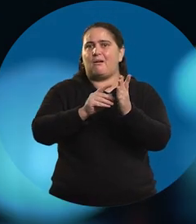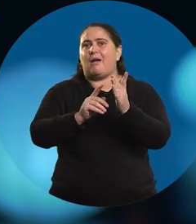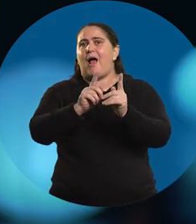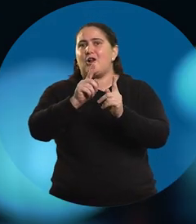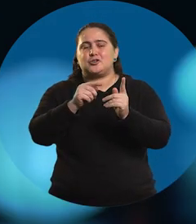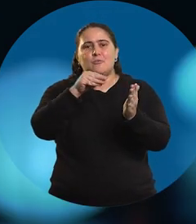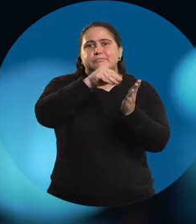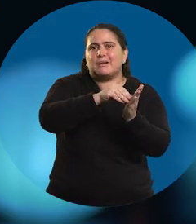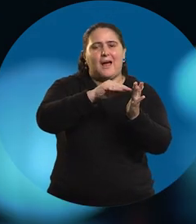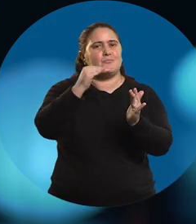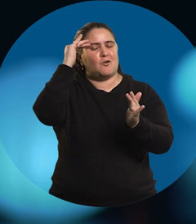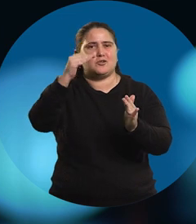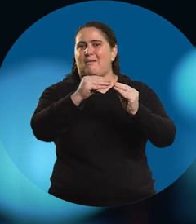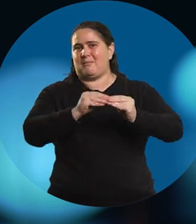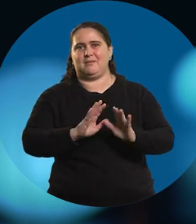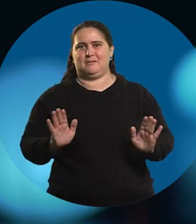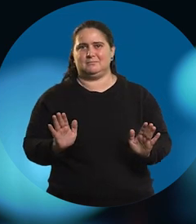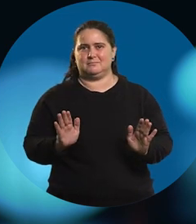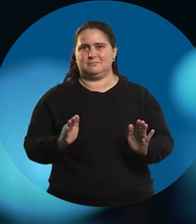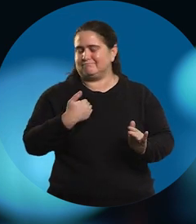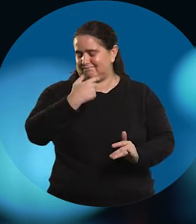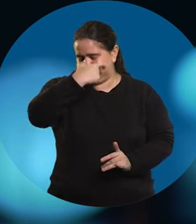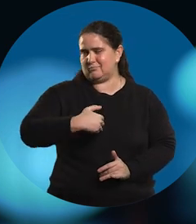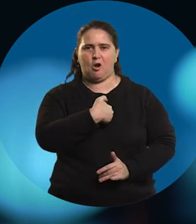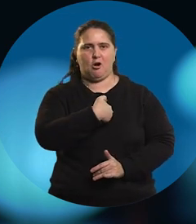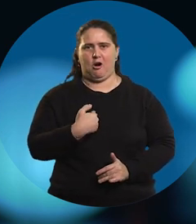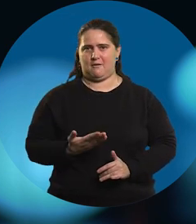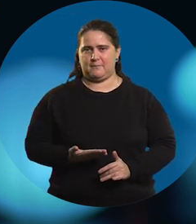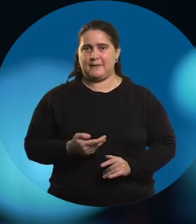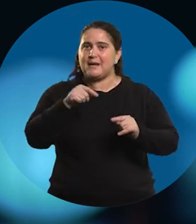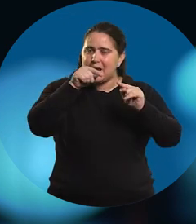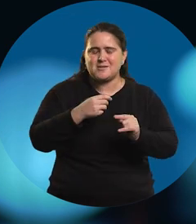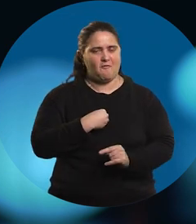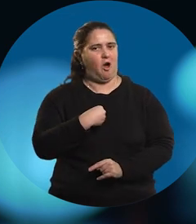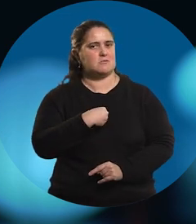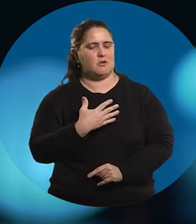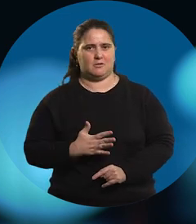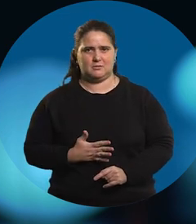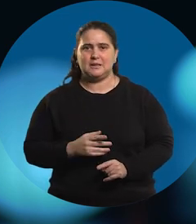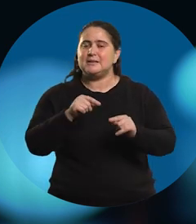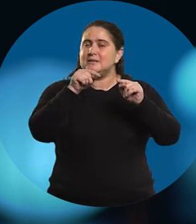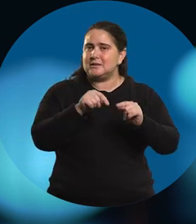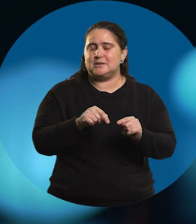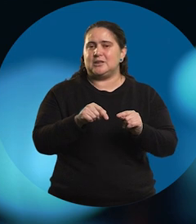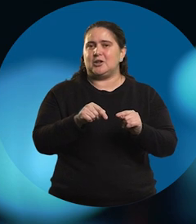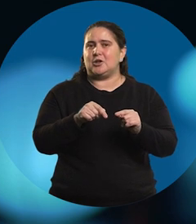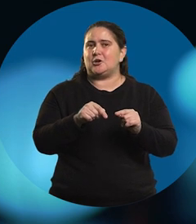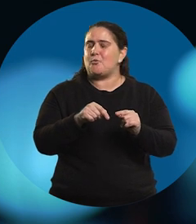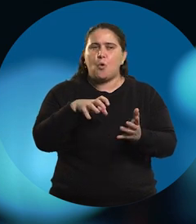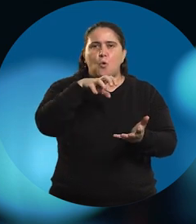quesos, soy profe de matemática. Ese es mi rol. Y esa es mi vocación. Y ese...